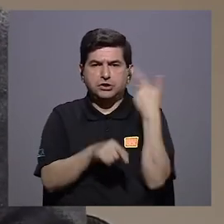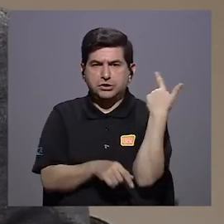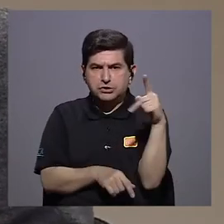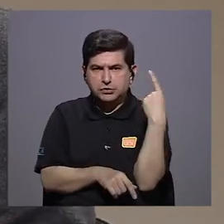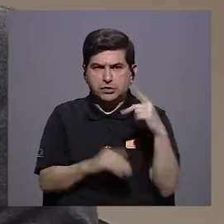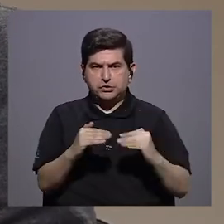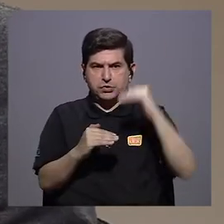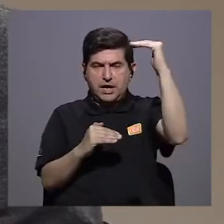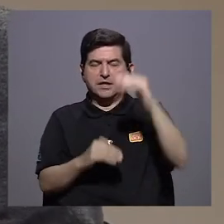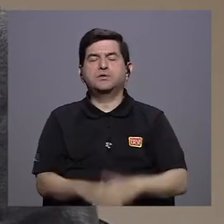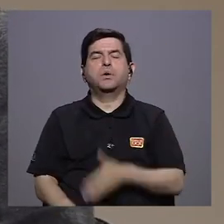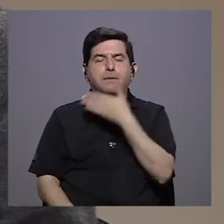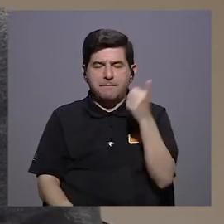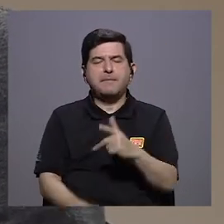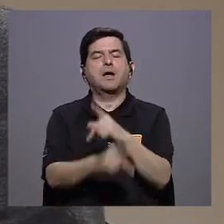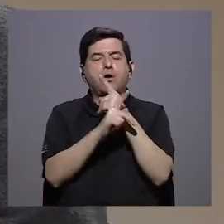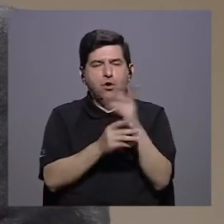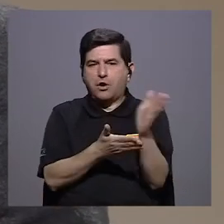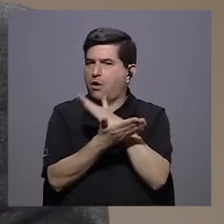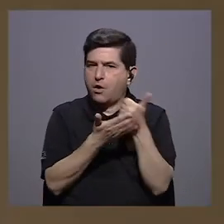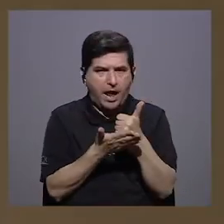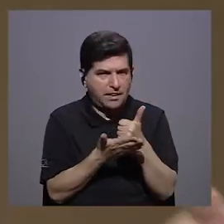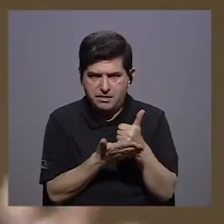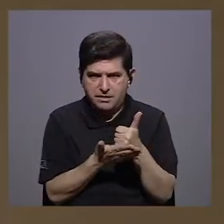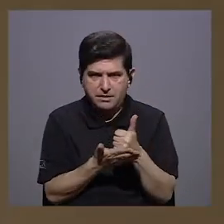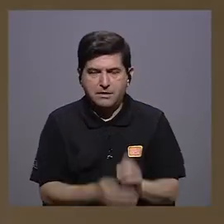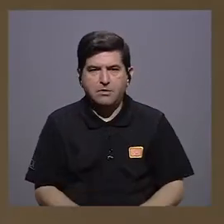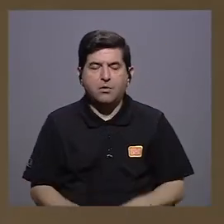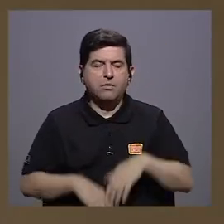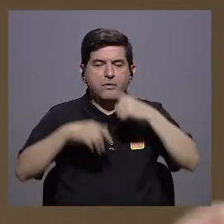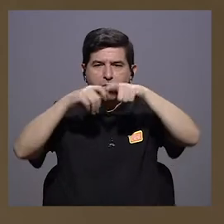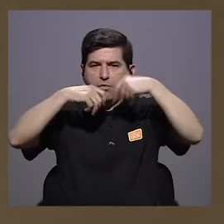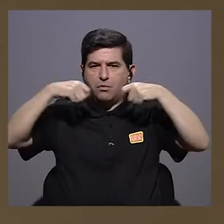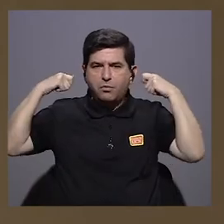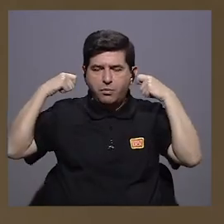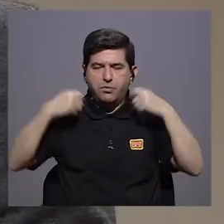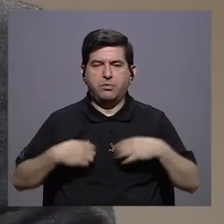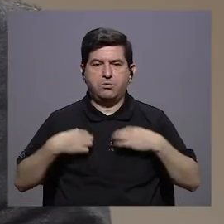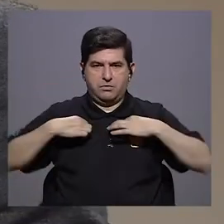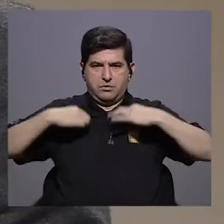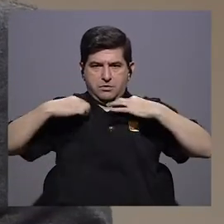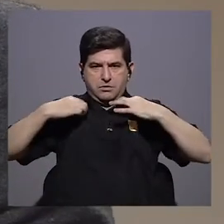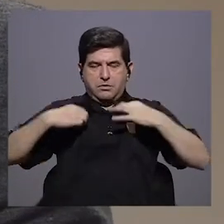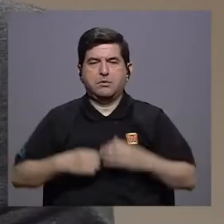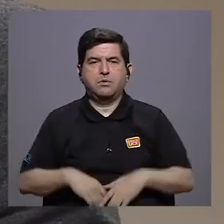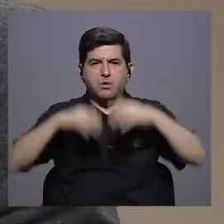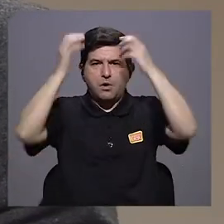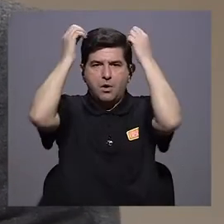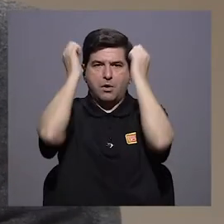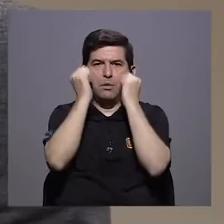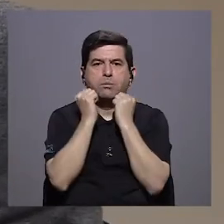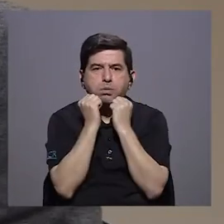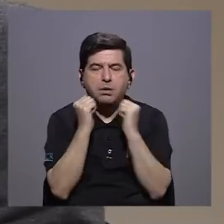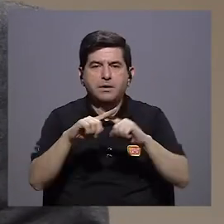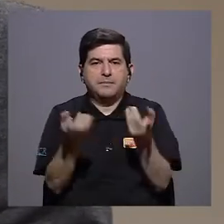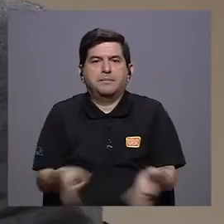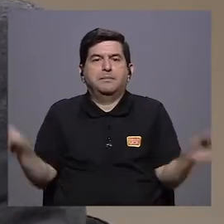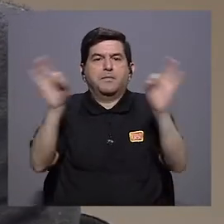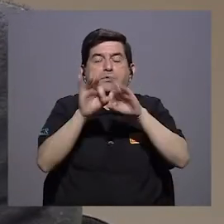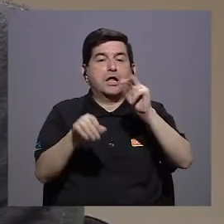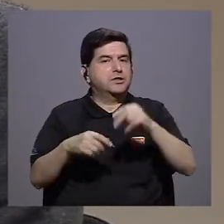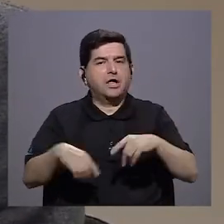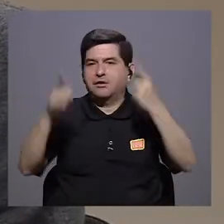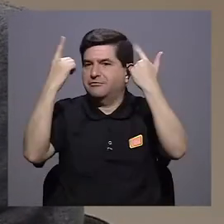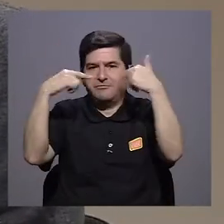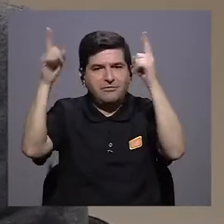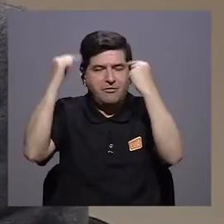de riesgo alto, cúbrese la boca con lo que tenga. En este caso puede ser una bufanda, puede ser una camisa, puede ser un gorro, pero es importante cubrirse. No va a ser tan